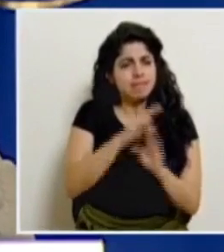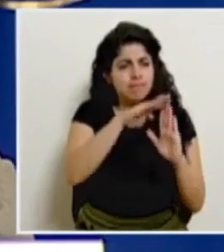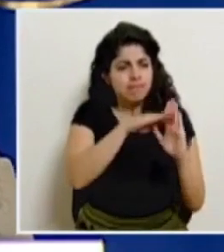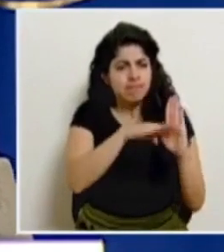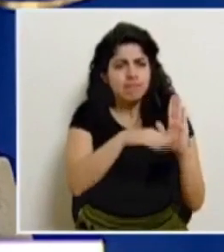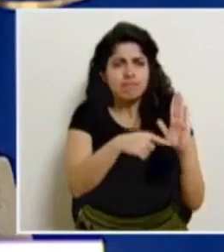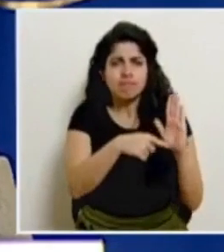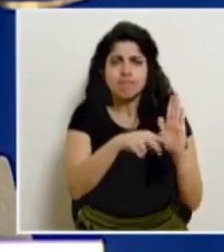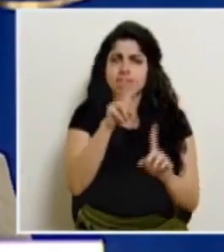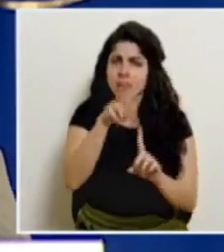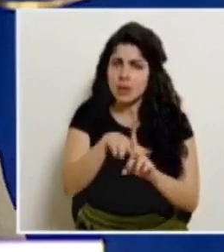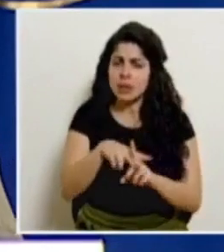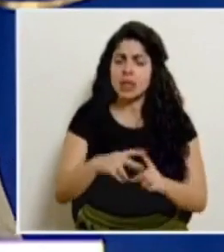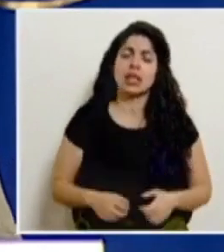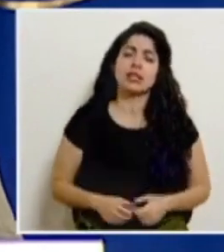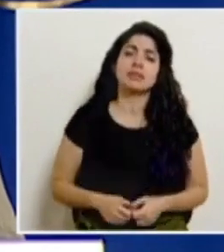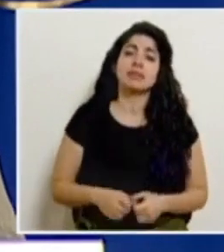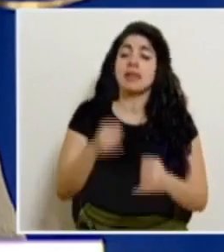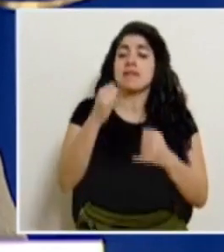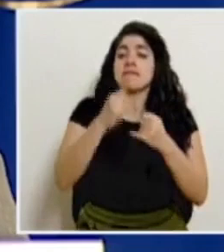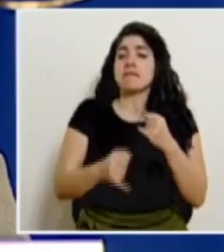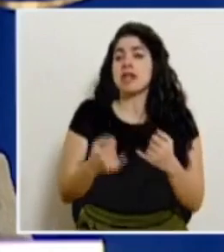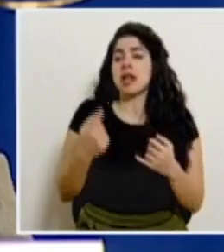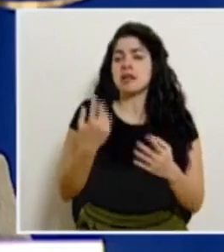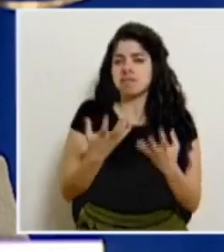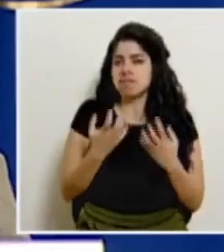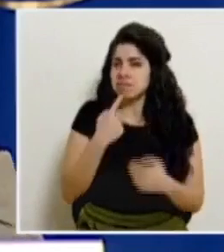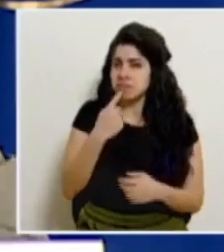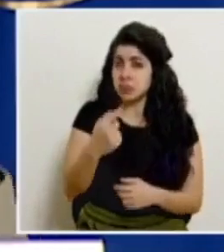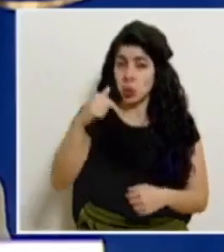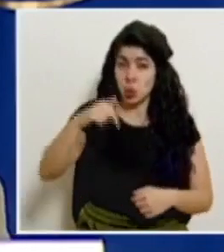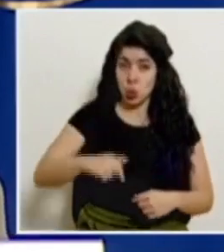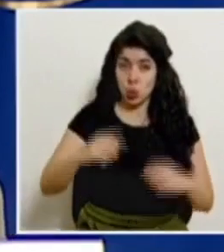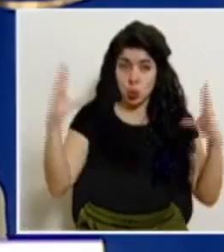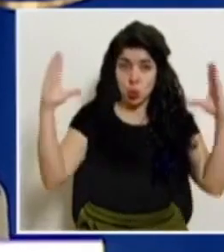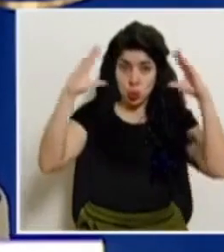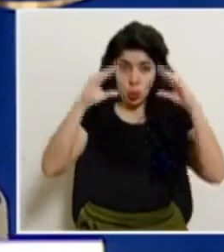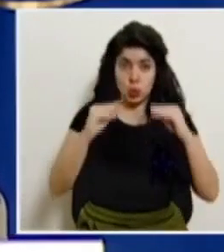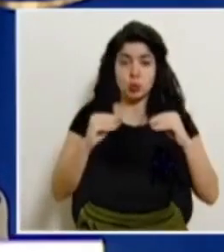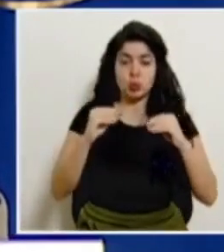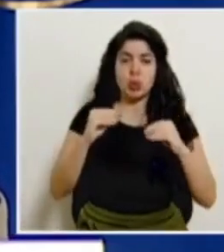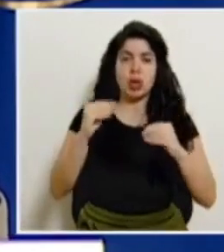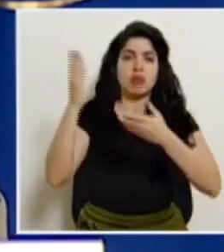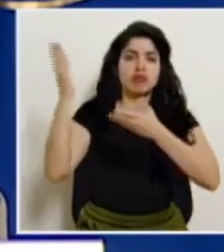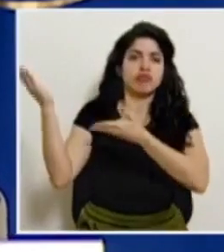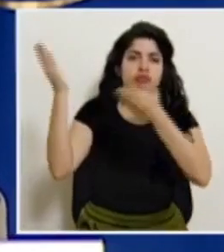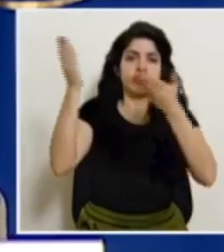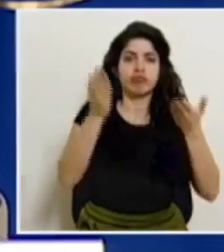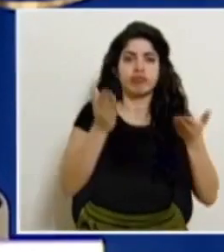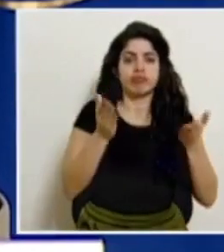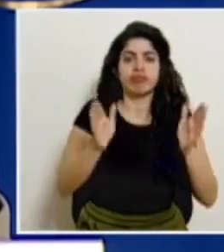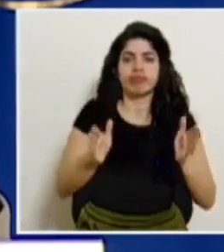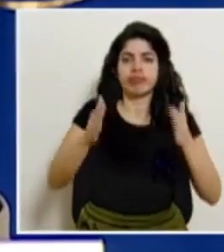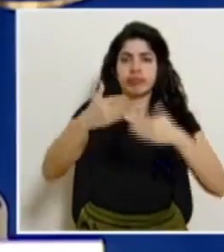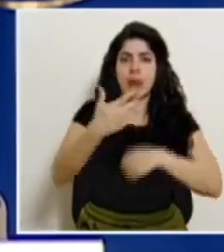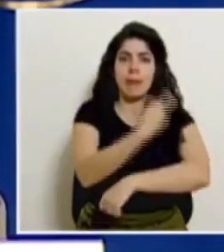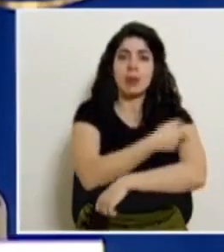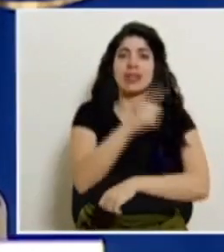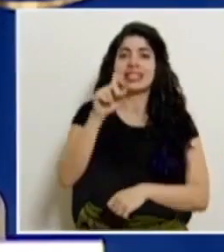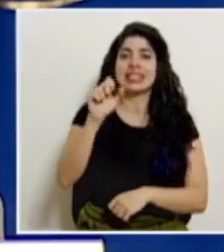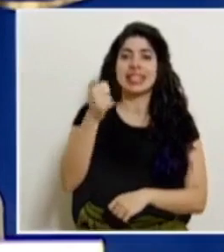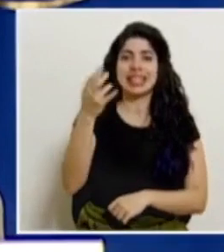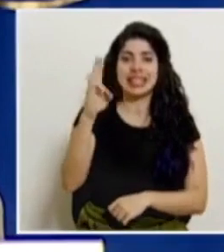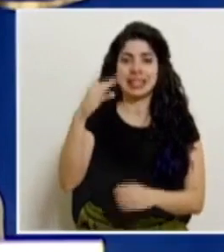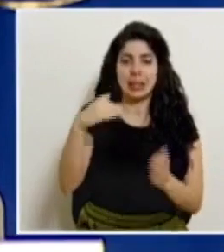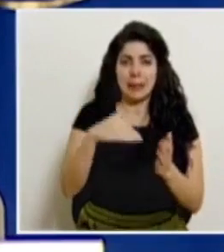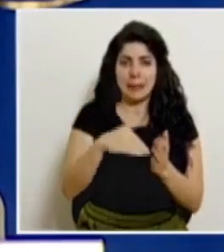medidas correctivas. Finalmente, quiero mencionar que esta noche recibiremos un nuevo lote de vacunas, 117 mil